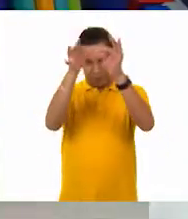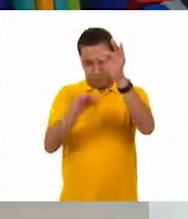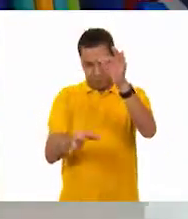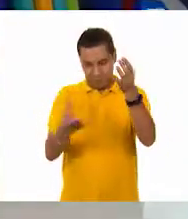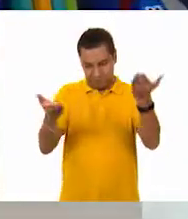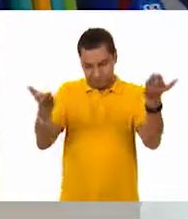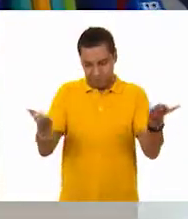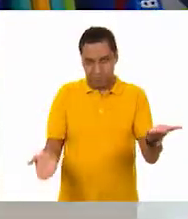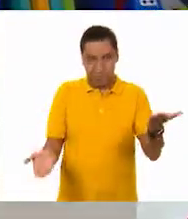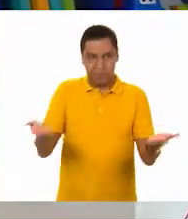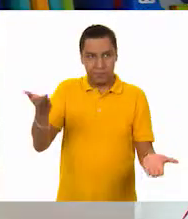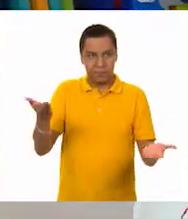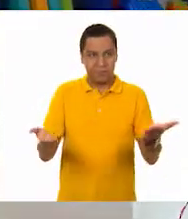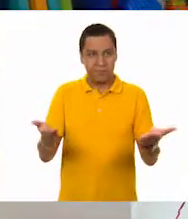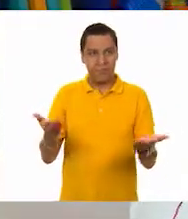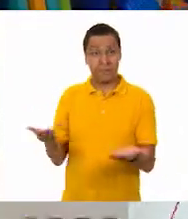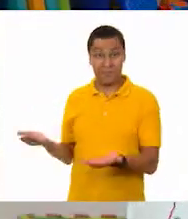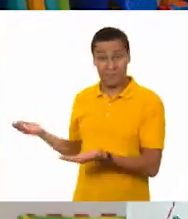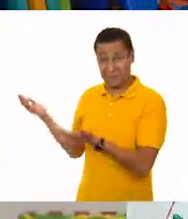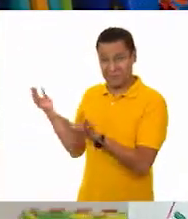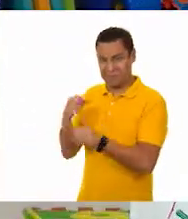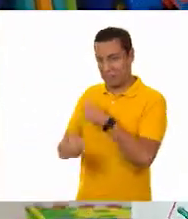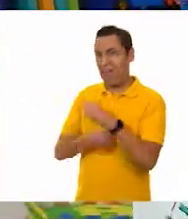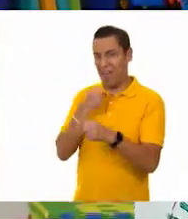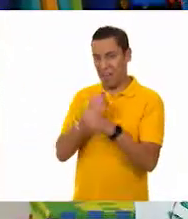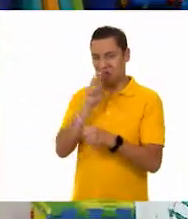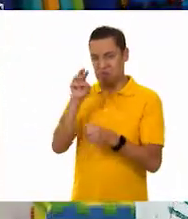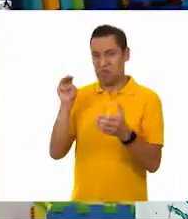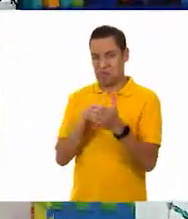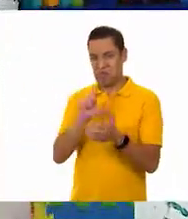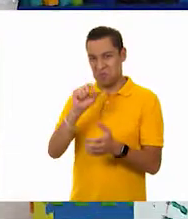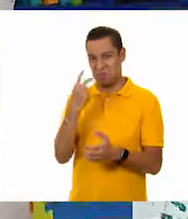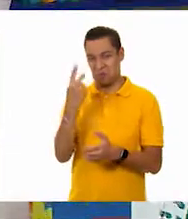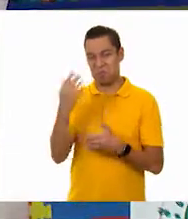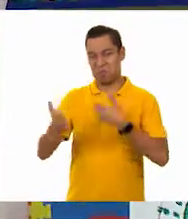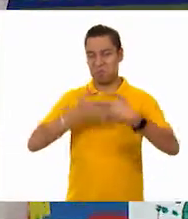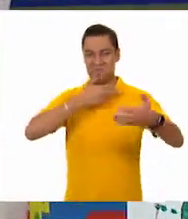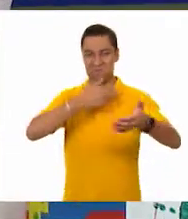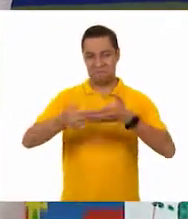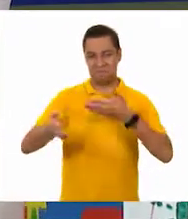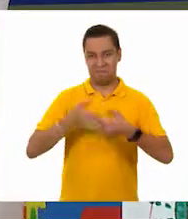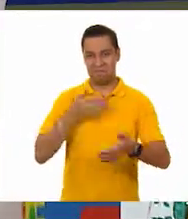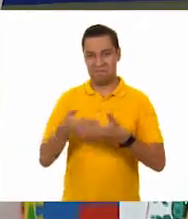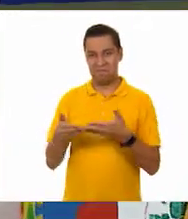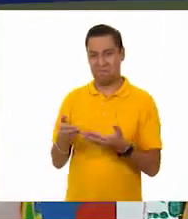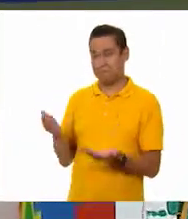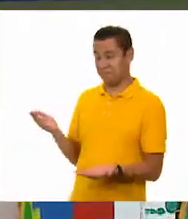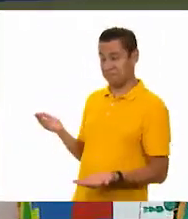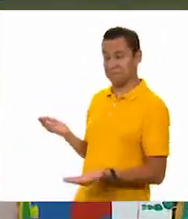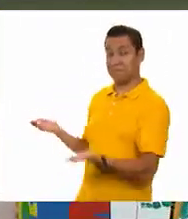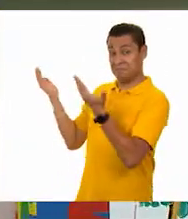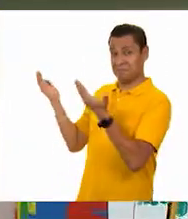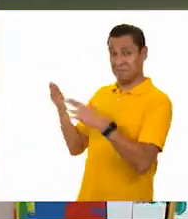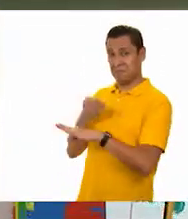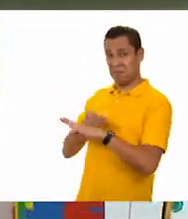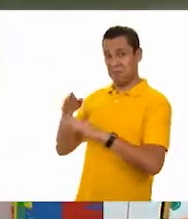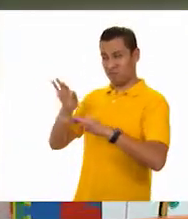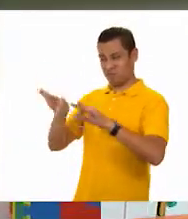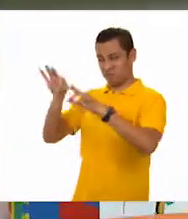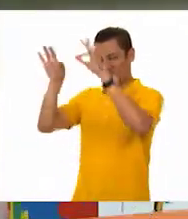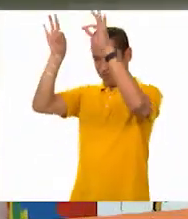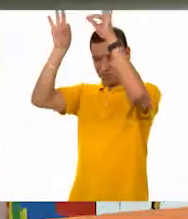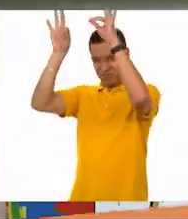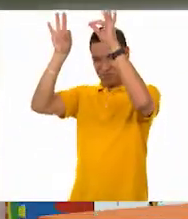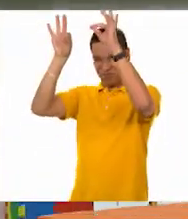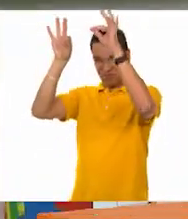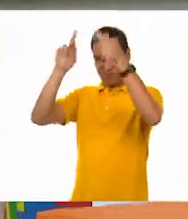Aquí tienen modelo 2021. Esta es la balanza original que viene en color blanco con estambres negros y